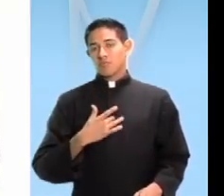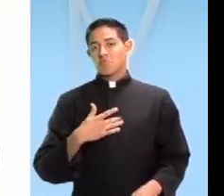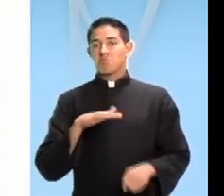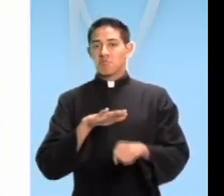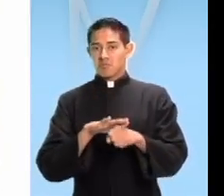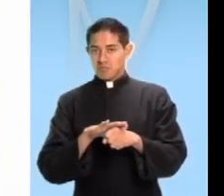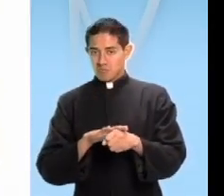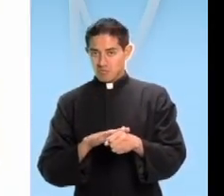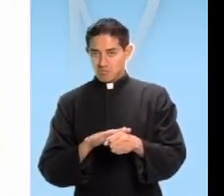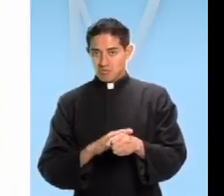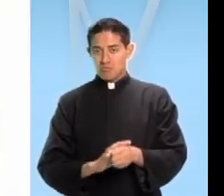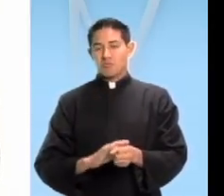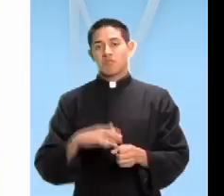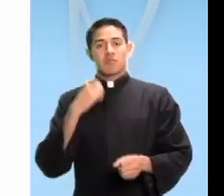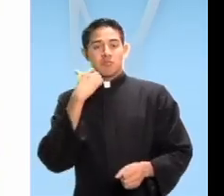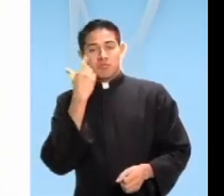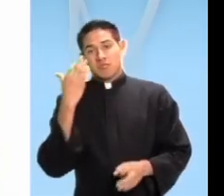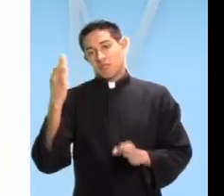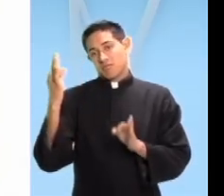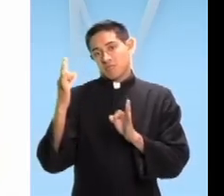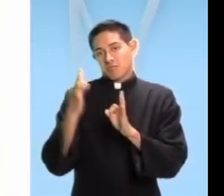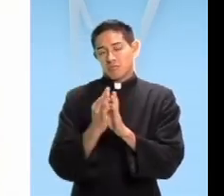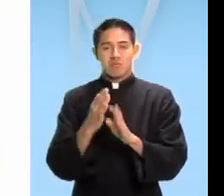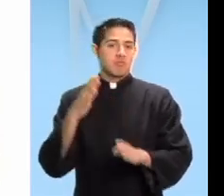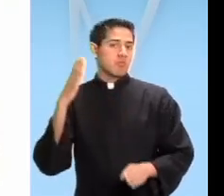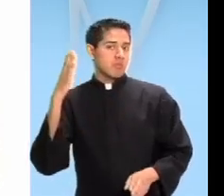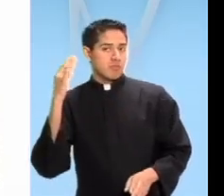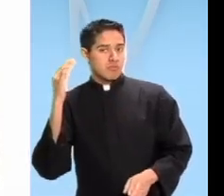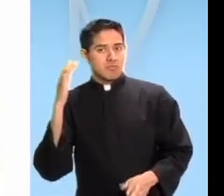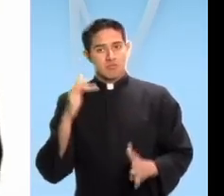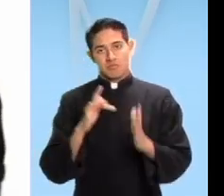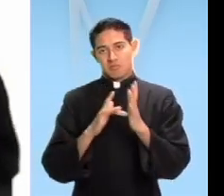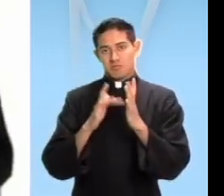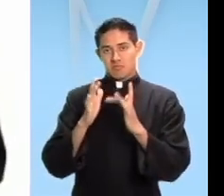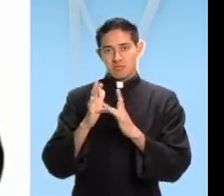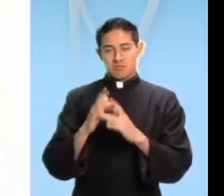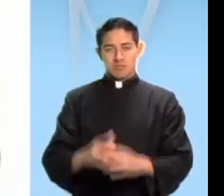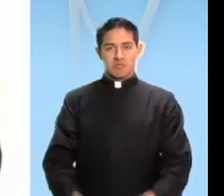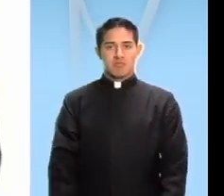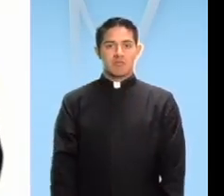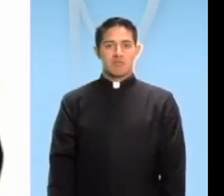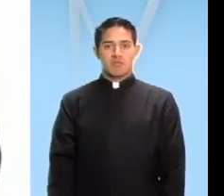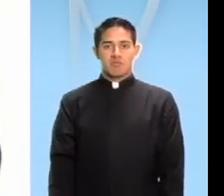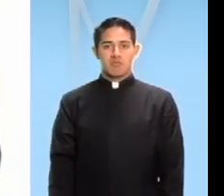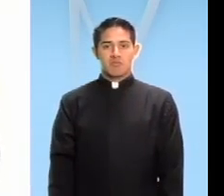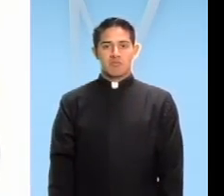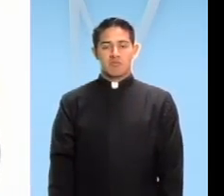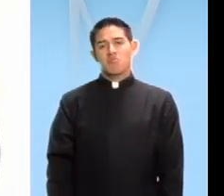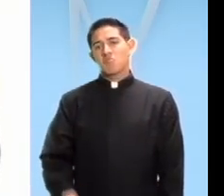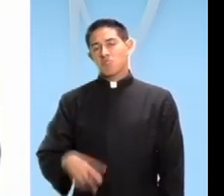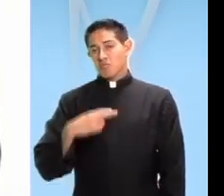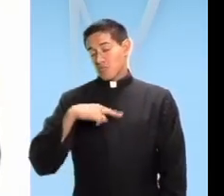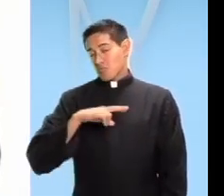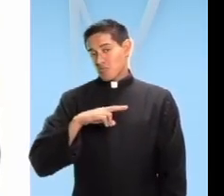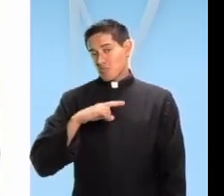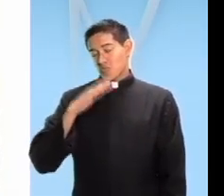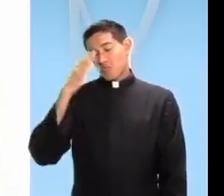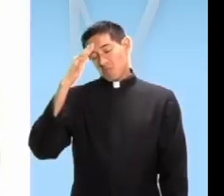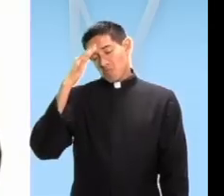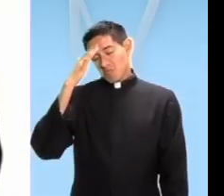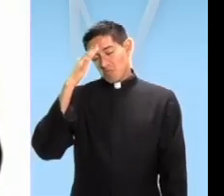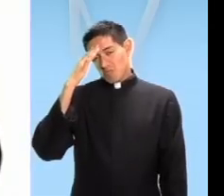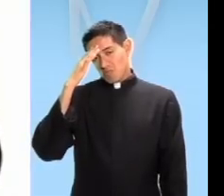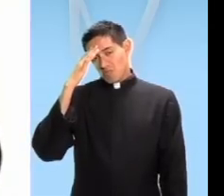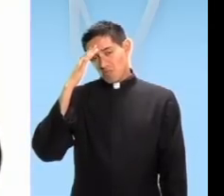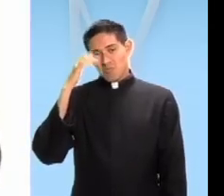de acercarse, de escucharle. Tal vez podemos pensar que solo la curiosidad lo